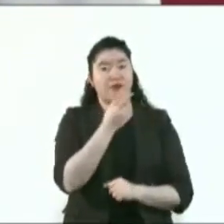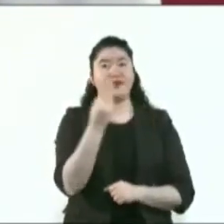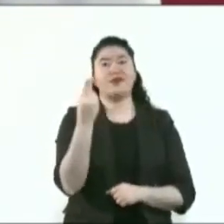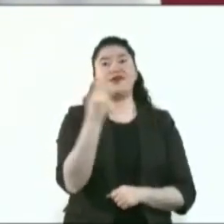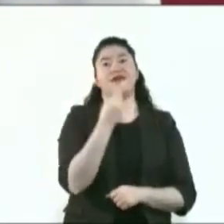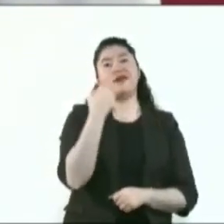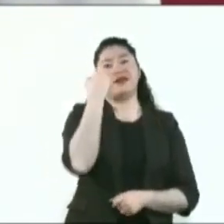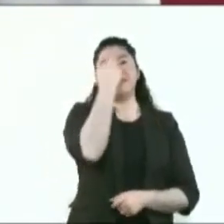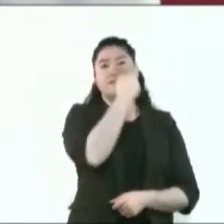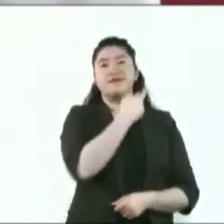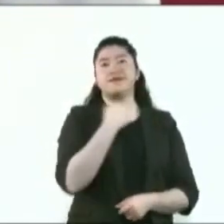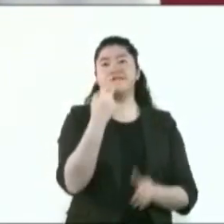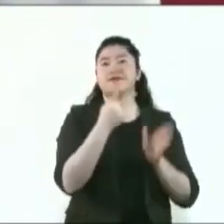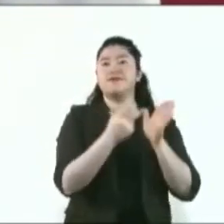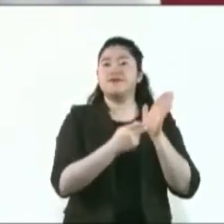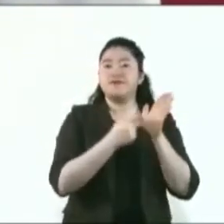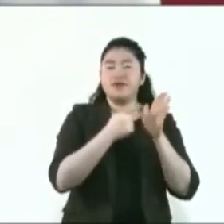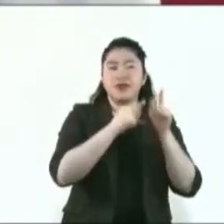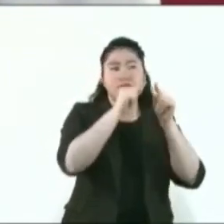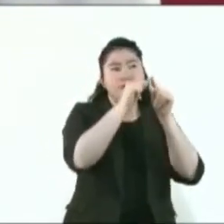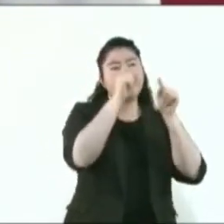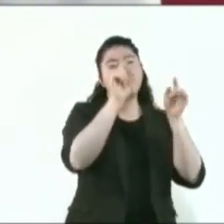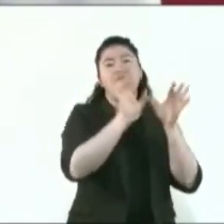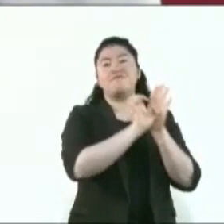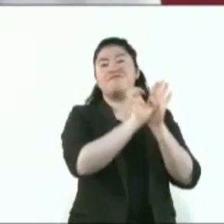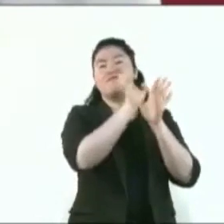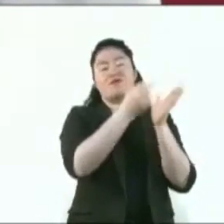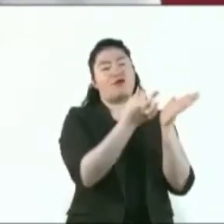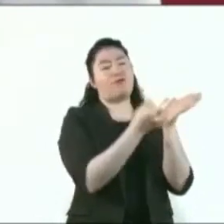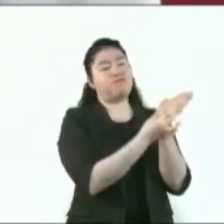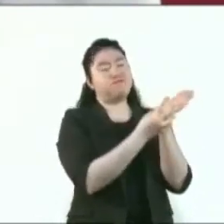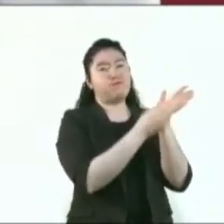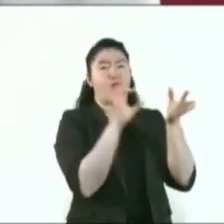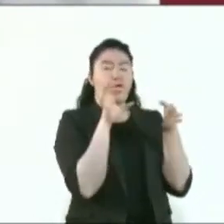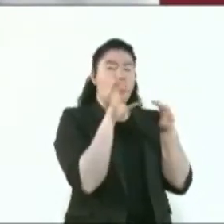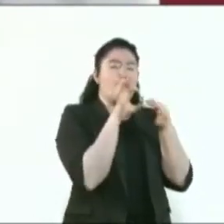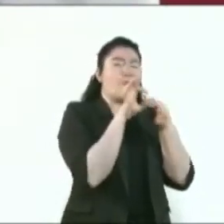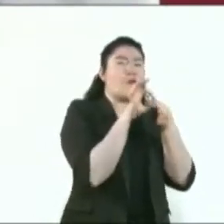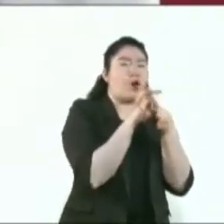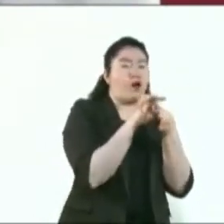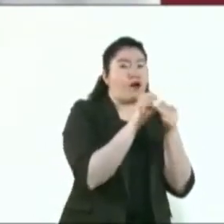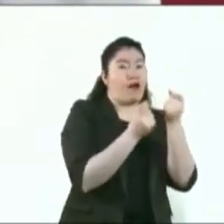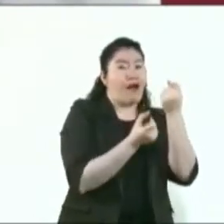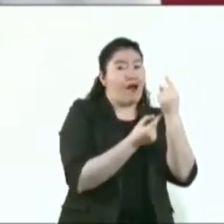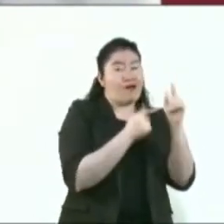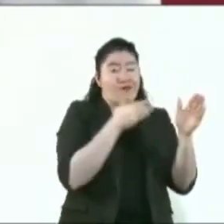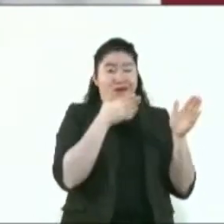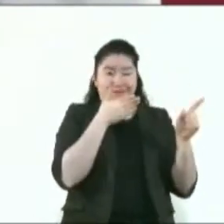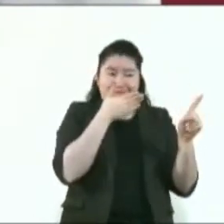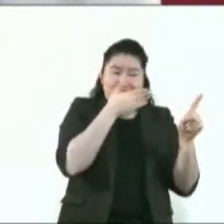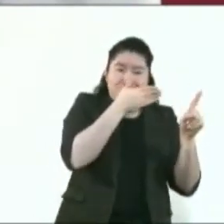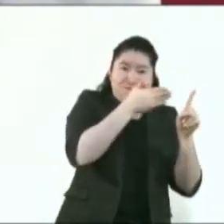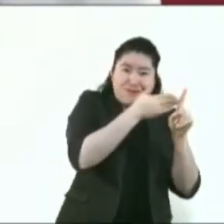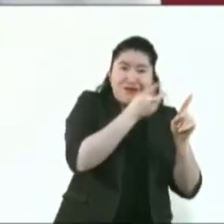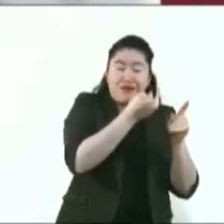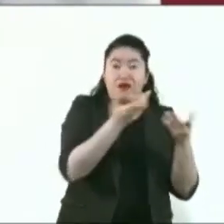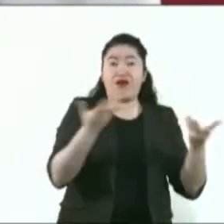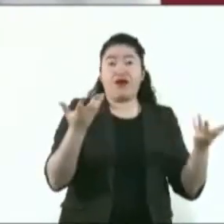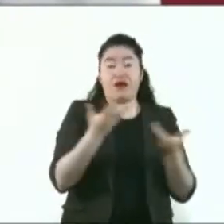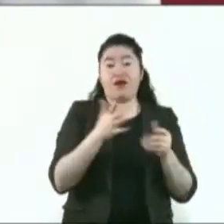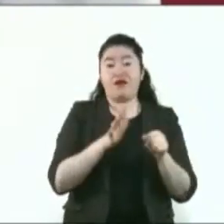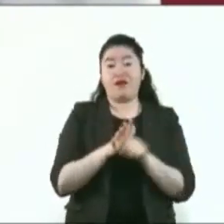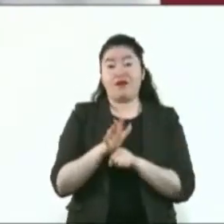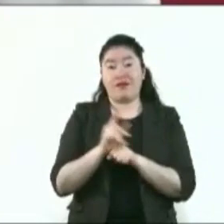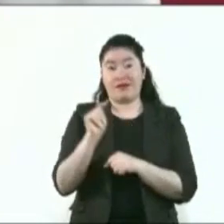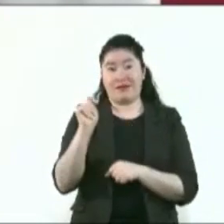soldaduras y ya muy visualizada en algunos temas que detectan estos técnicos que hicieron la